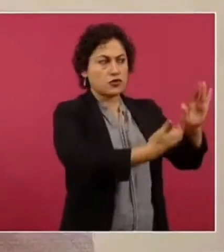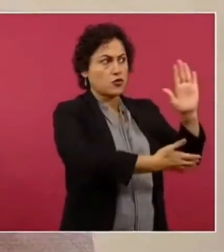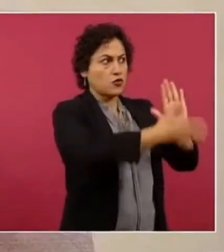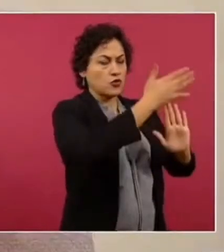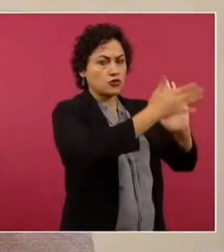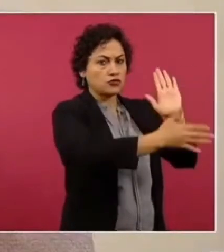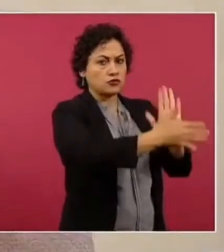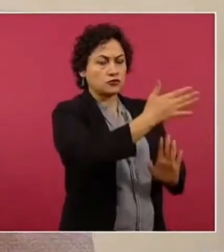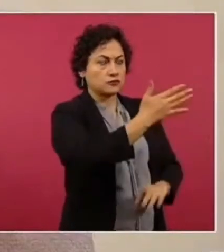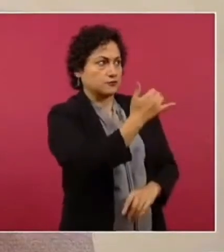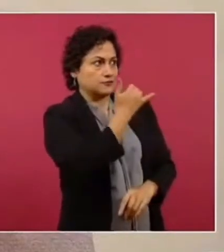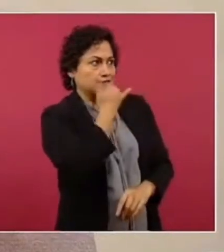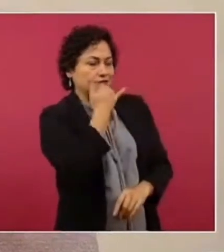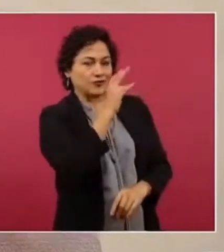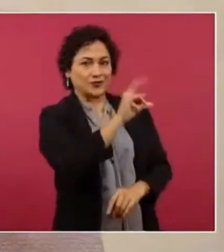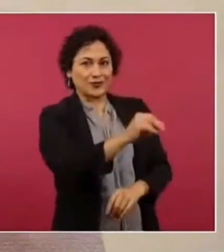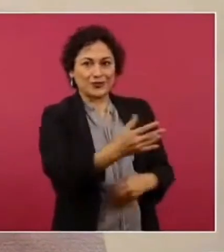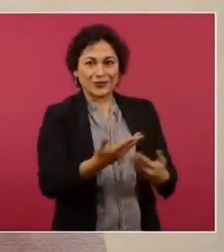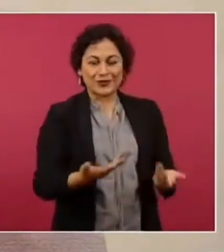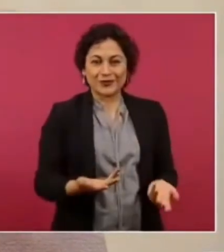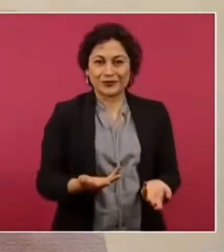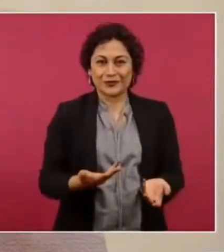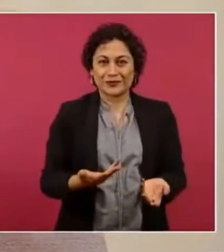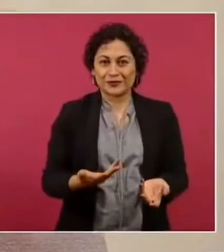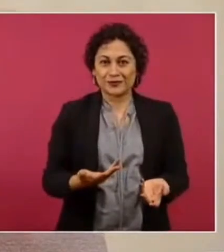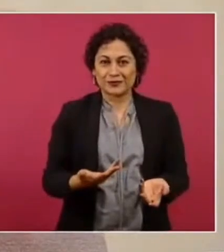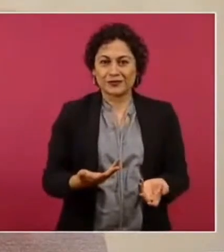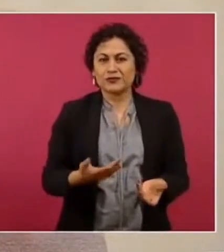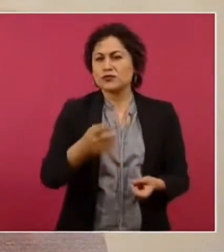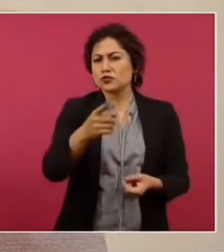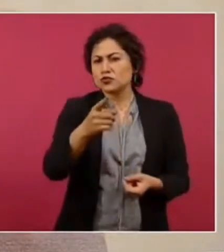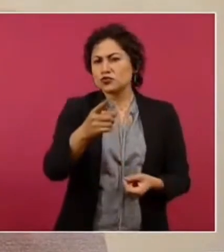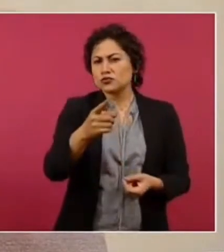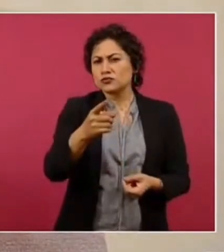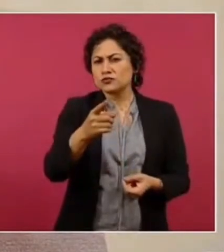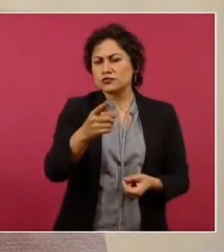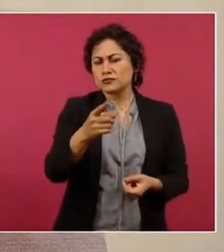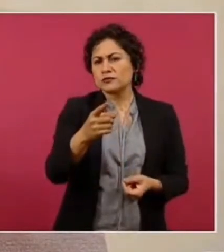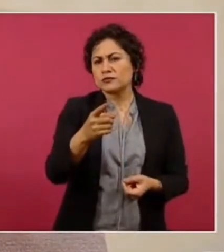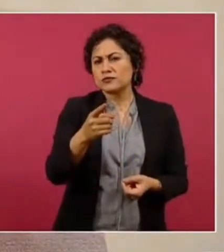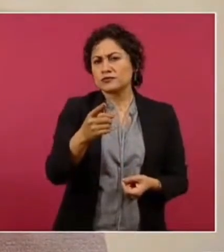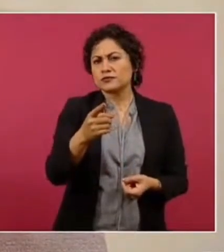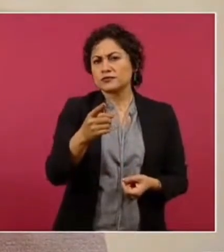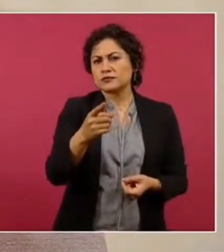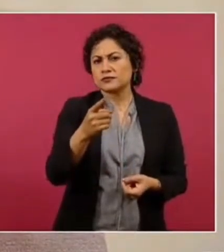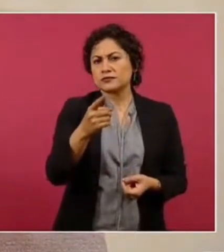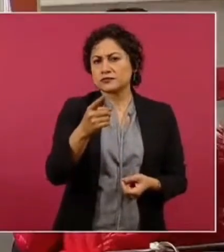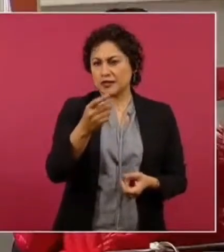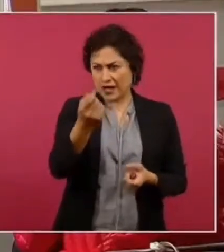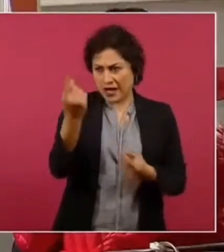que dicen que no somos el patio